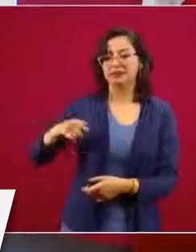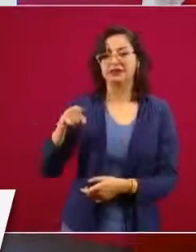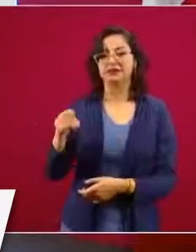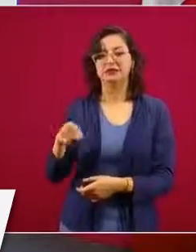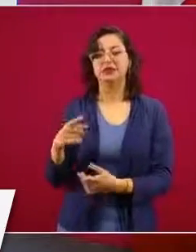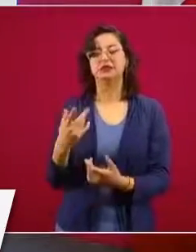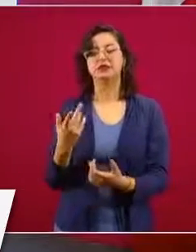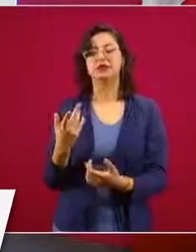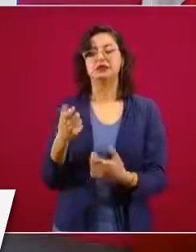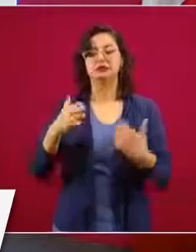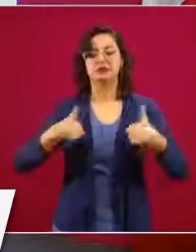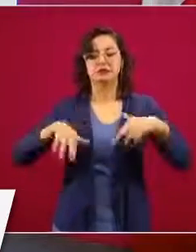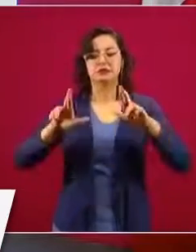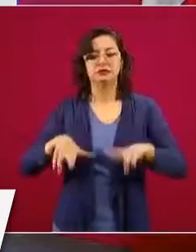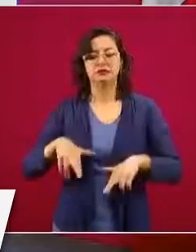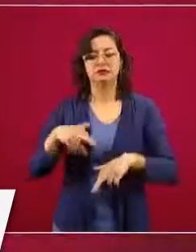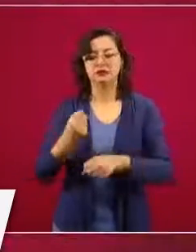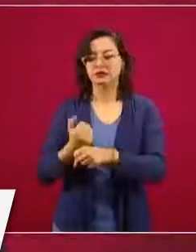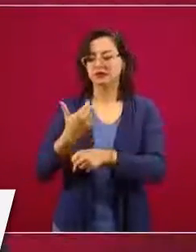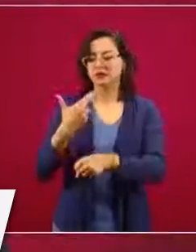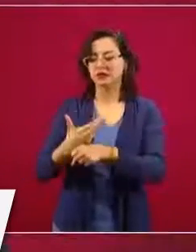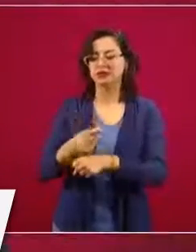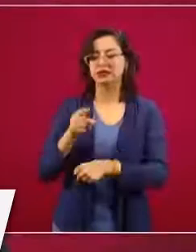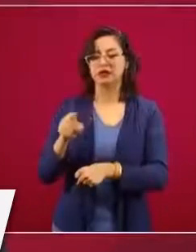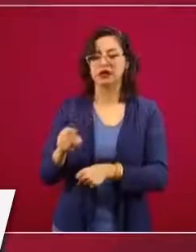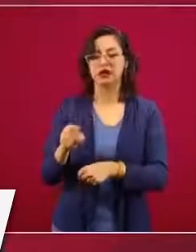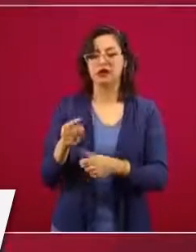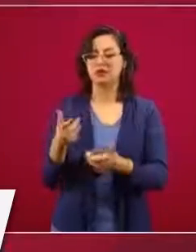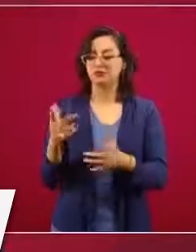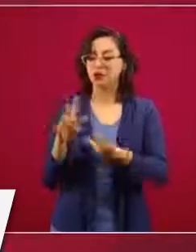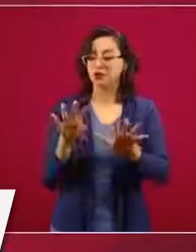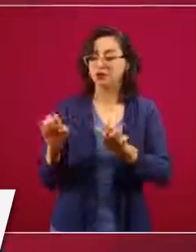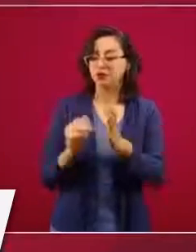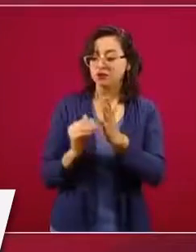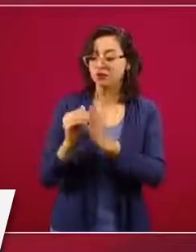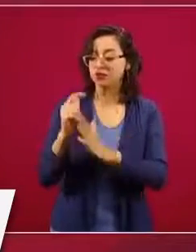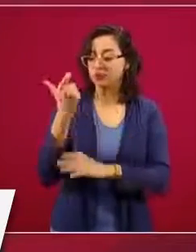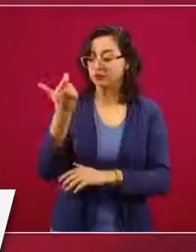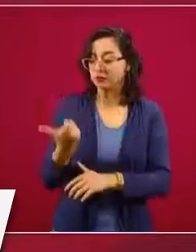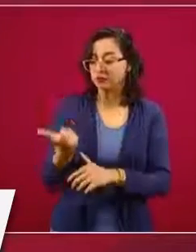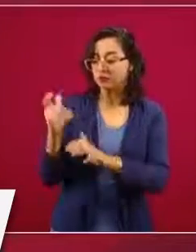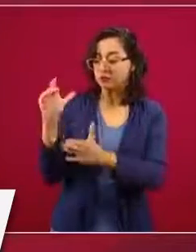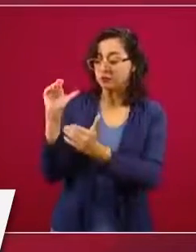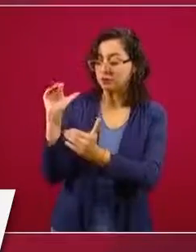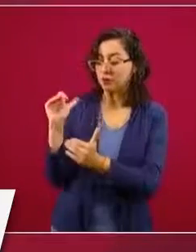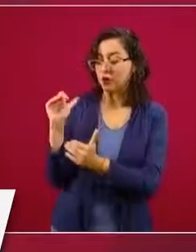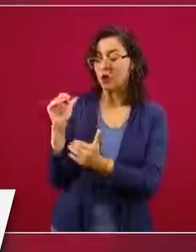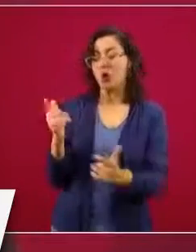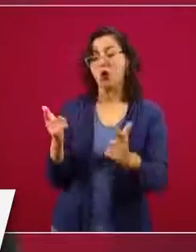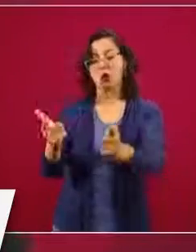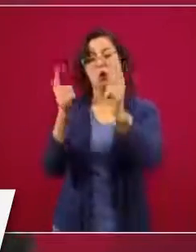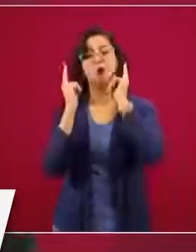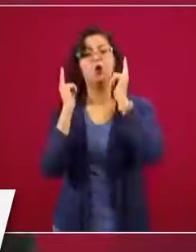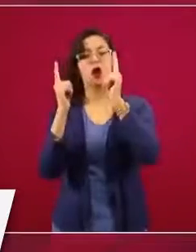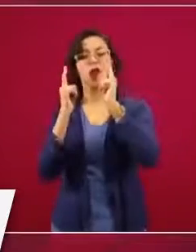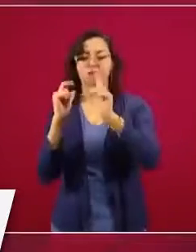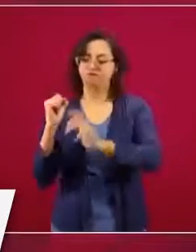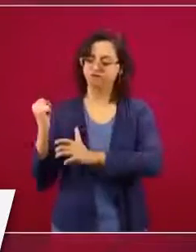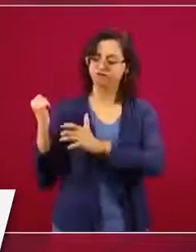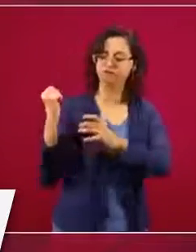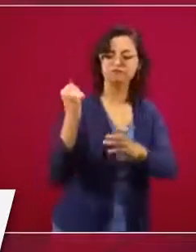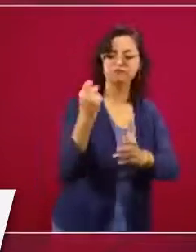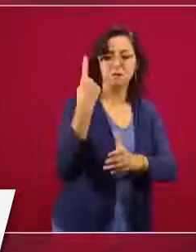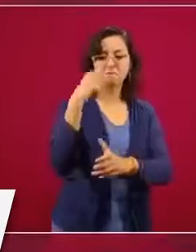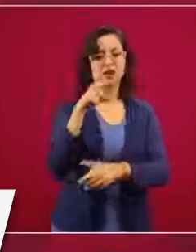900 millones de pesos, ojalá podemos aumentar esta posibilidad para seguir protegiendo a todas las médicas y todos los médicos. Lo que nos